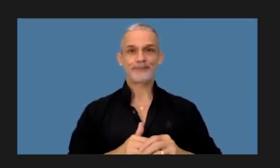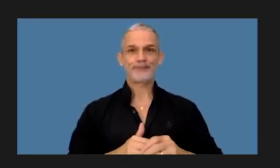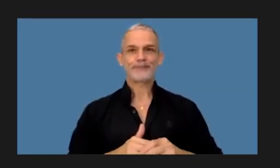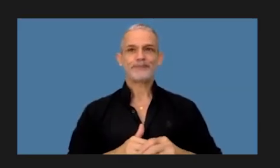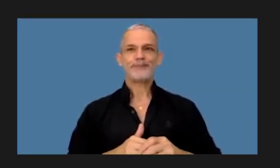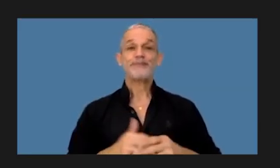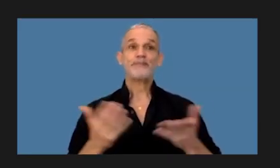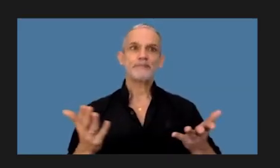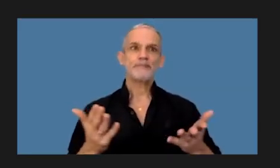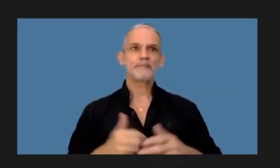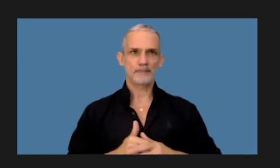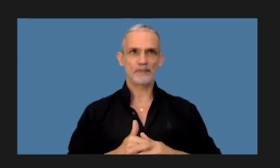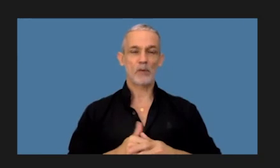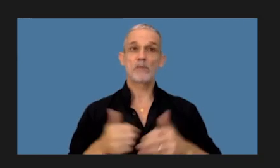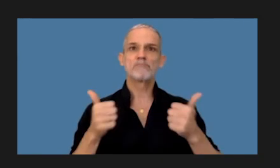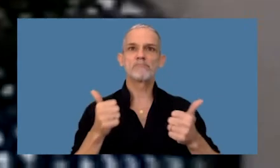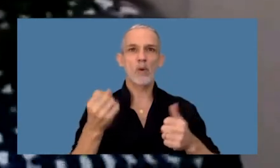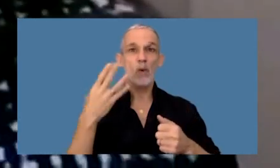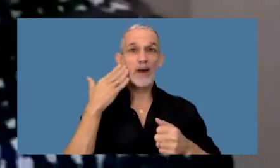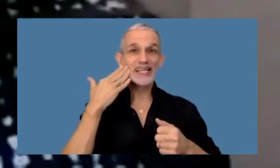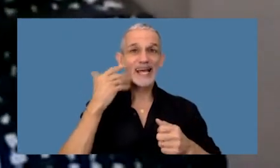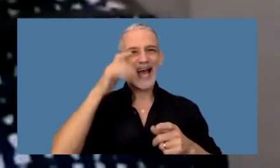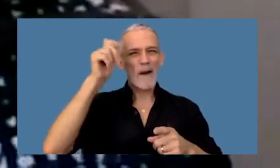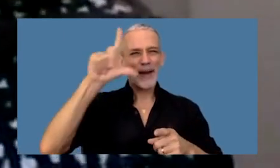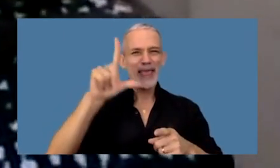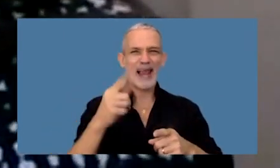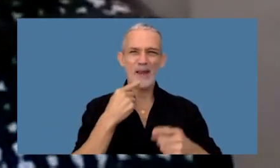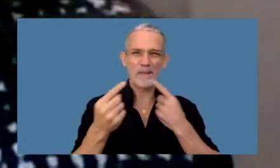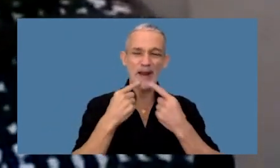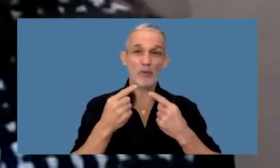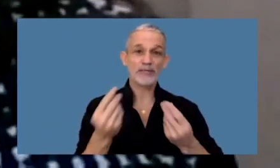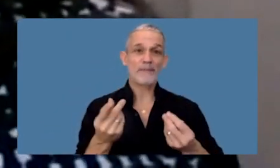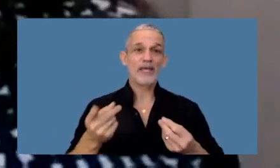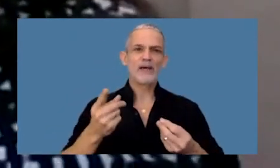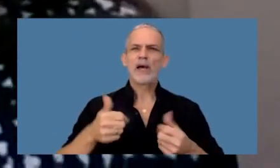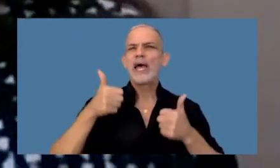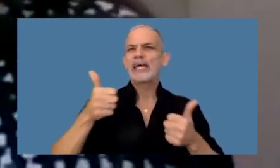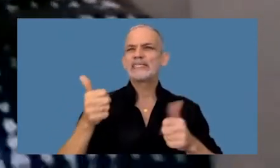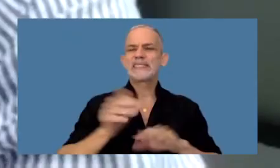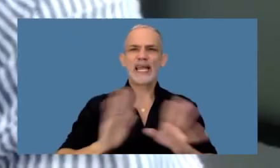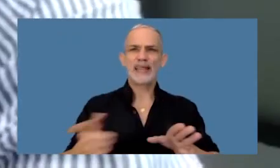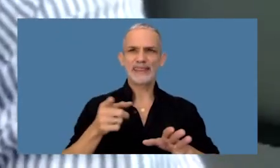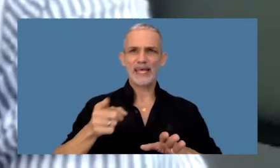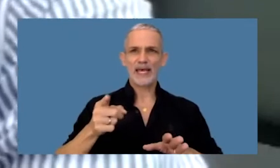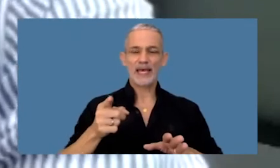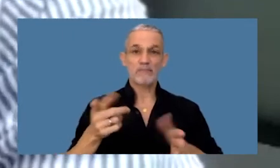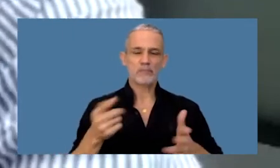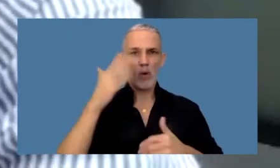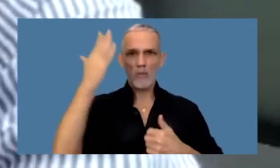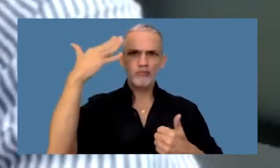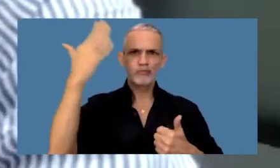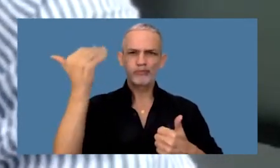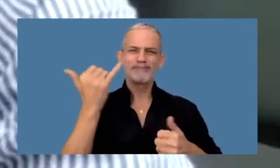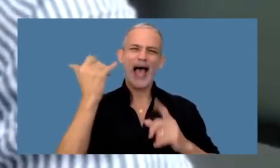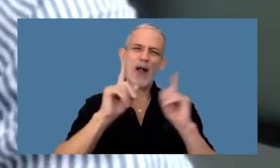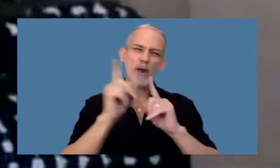muy bien muy buenas tardes Gabriel realmente como le dije recién excelente tu exposición yo